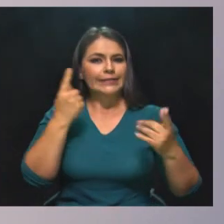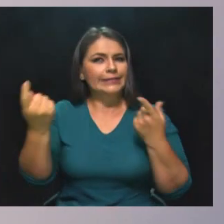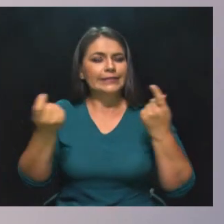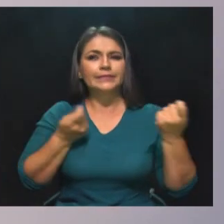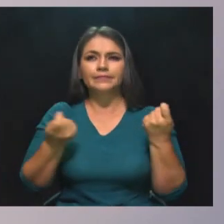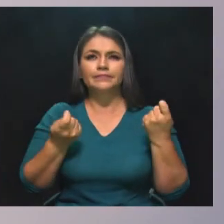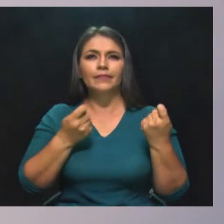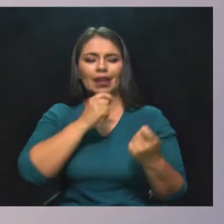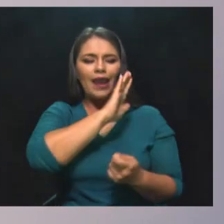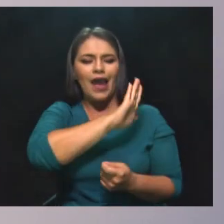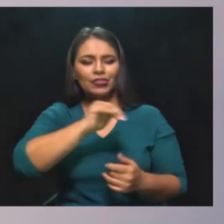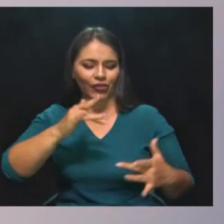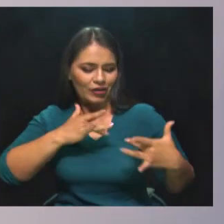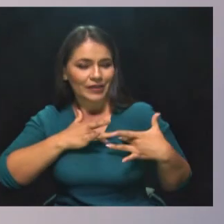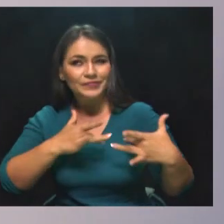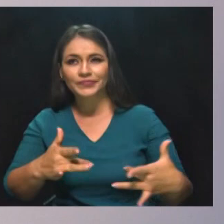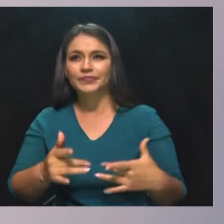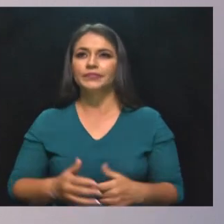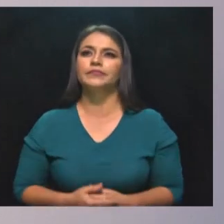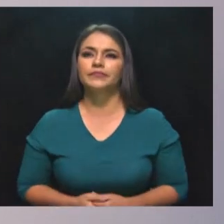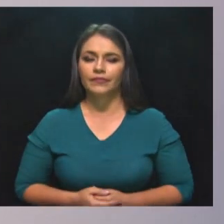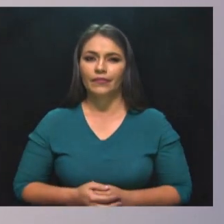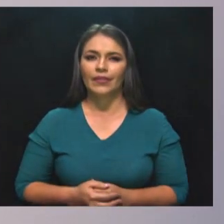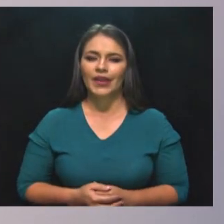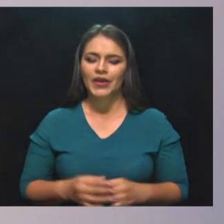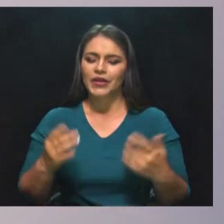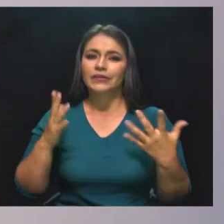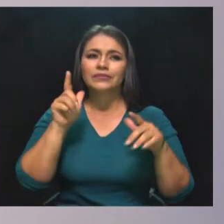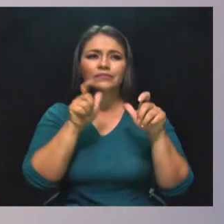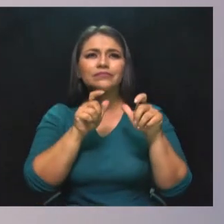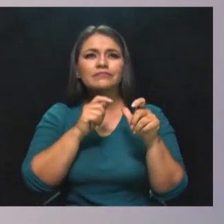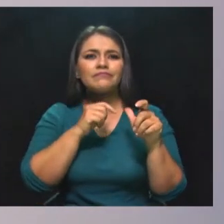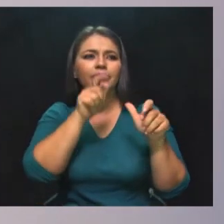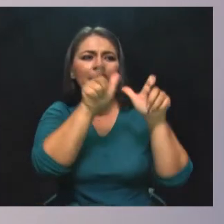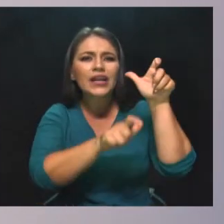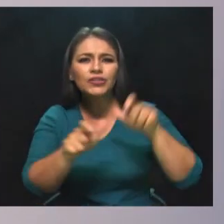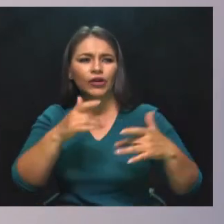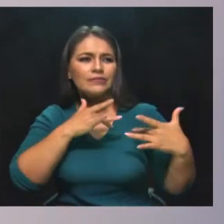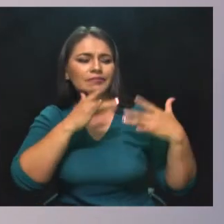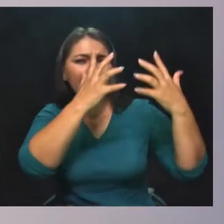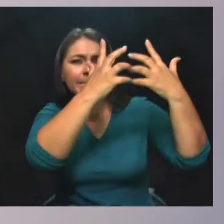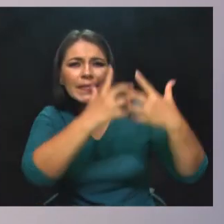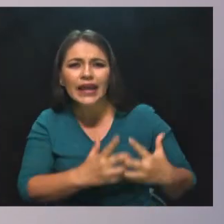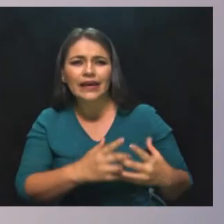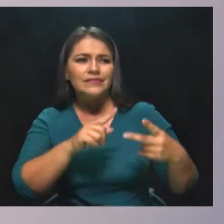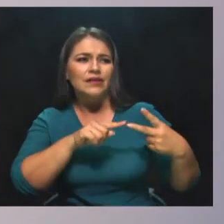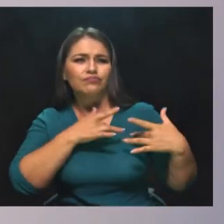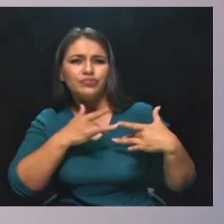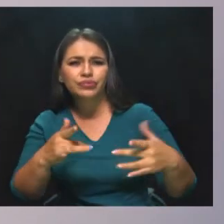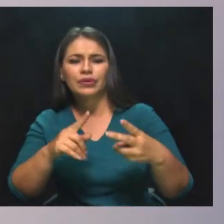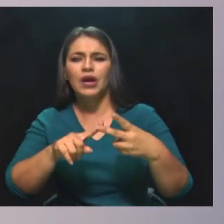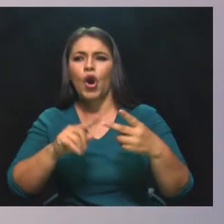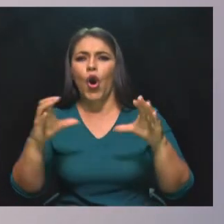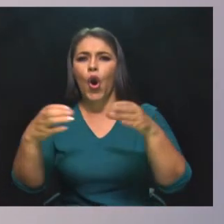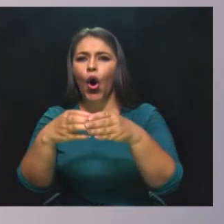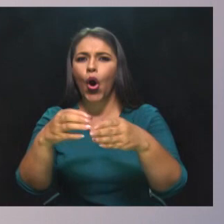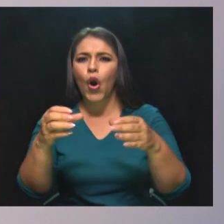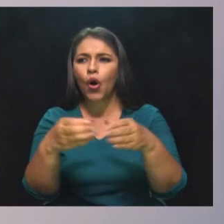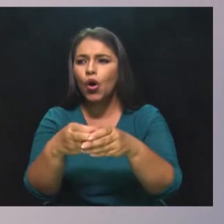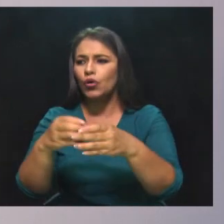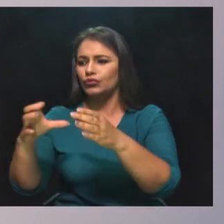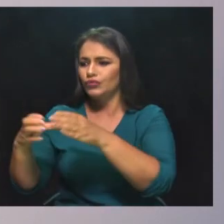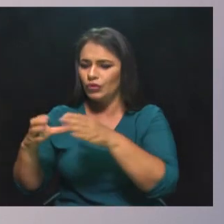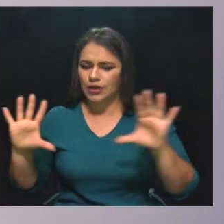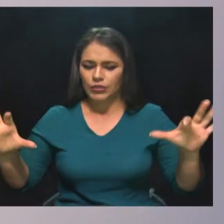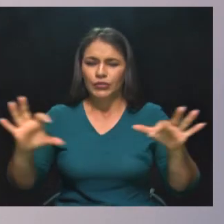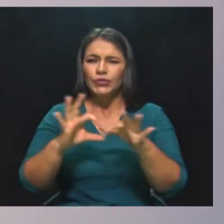Antioquia Solidaria, la unión de voluntades de ciudadanos, empresarios, organizaciones sociales y el Gobierno